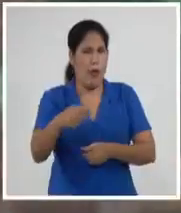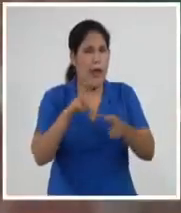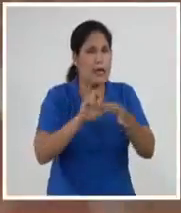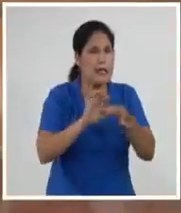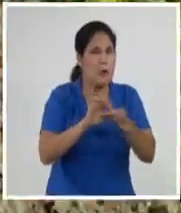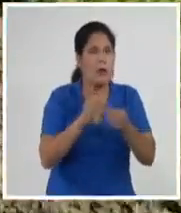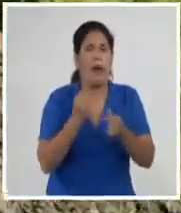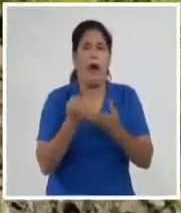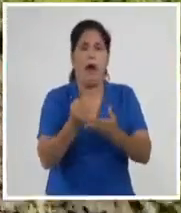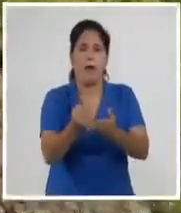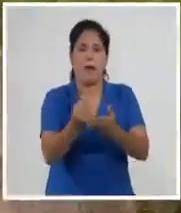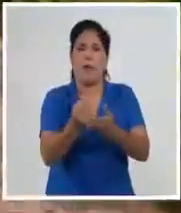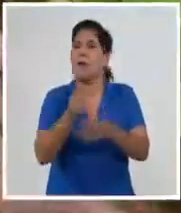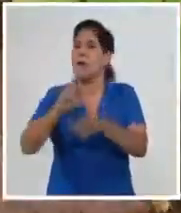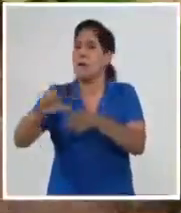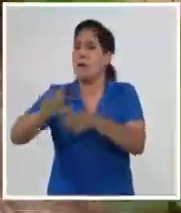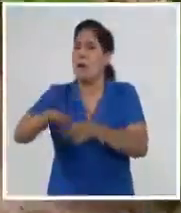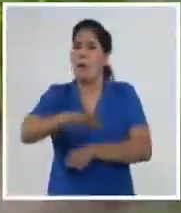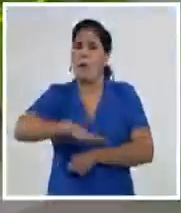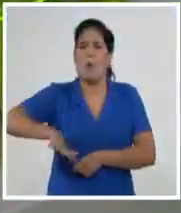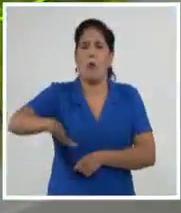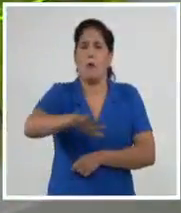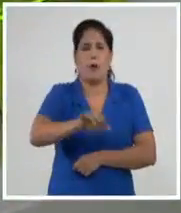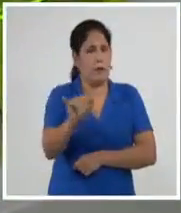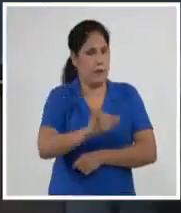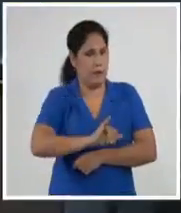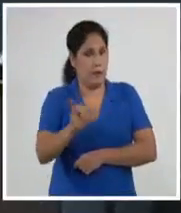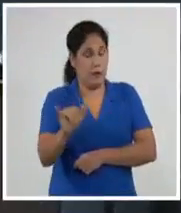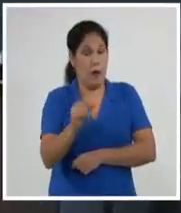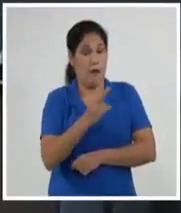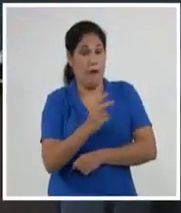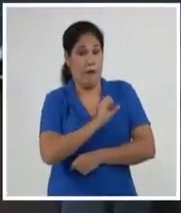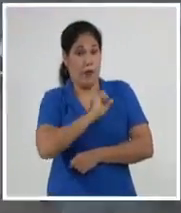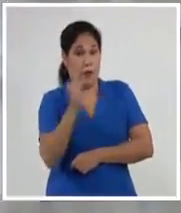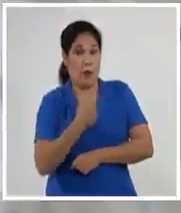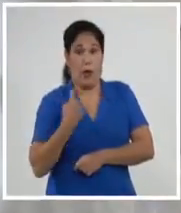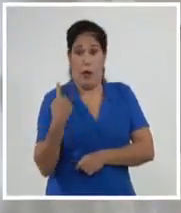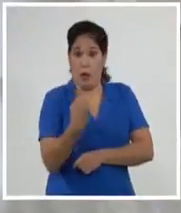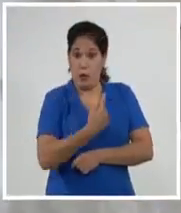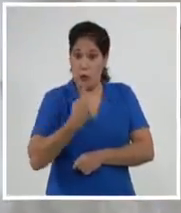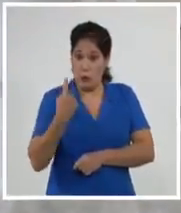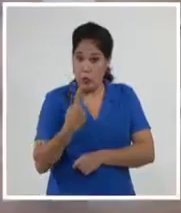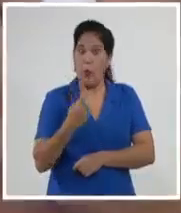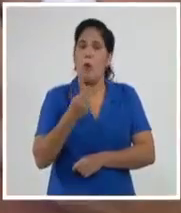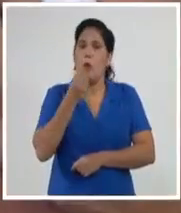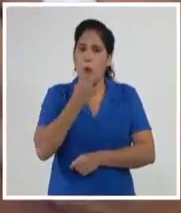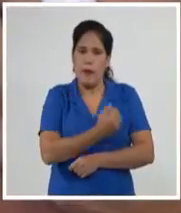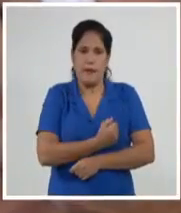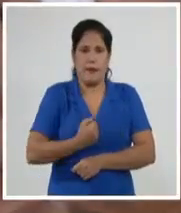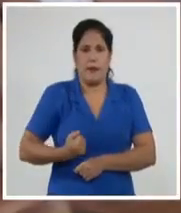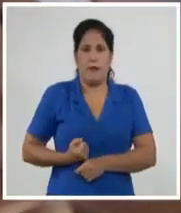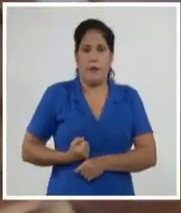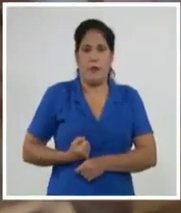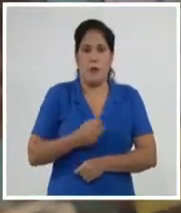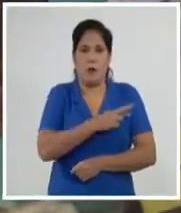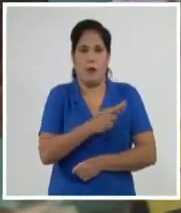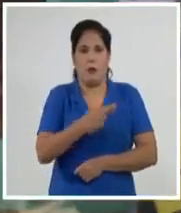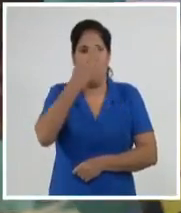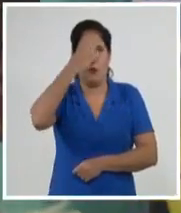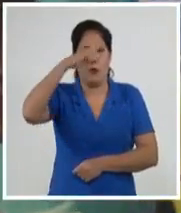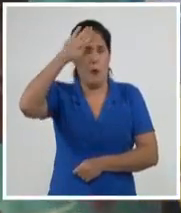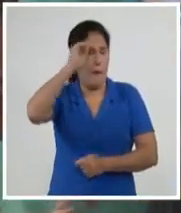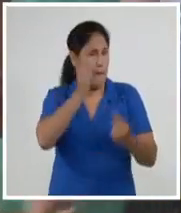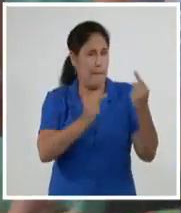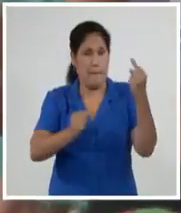de los desafíos de la economía y la sociedad. En las victorias ganadas con inteligencia y sacrificio, pero sobre todas las